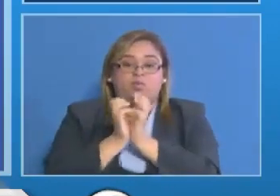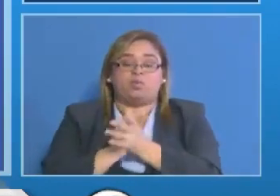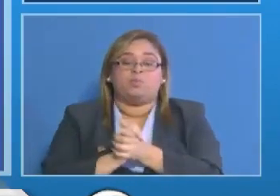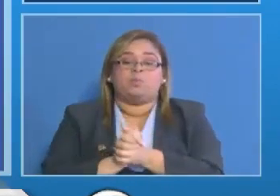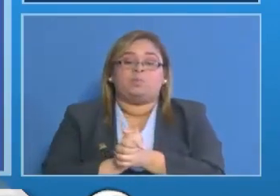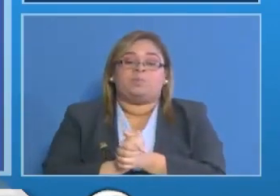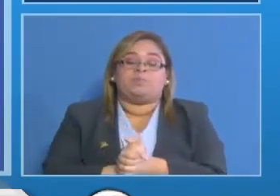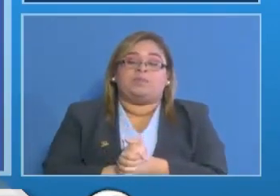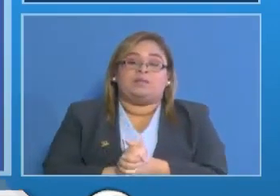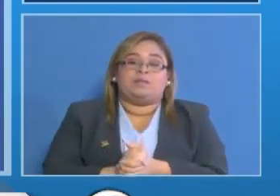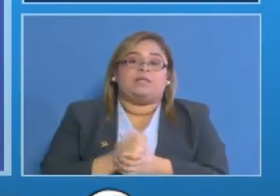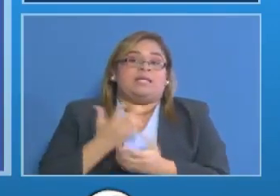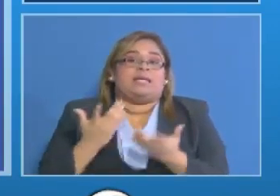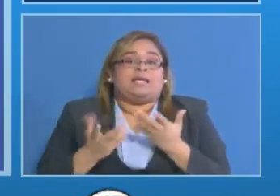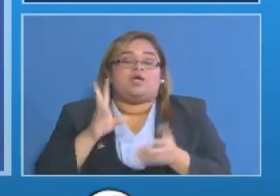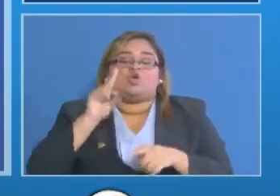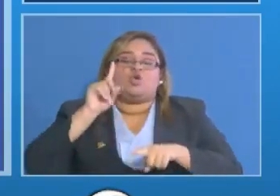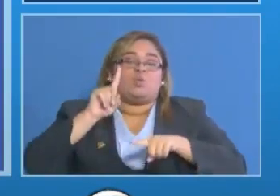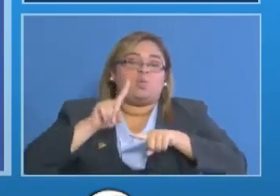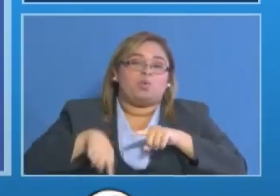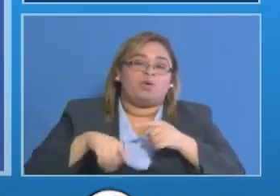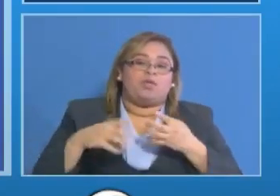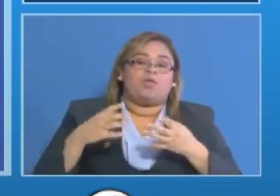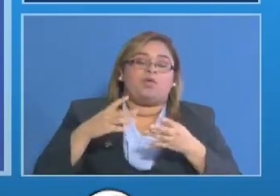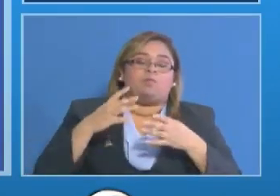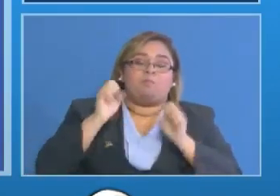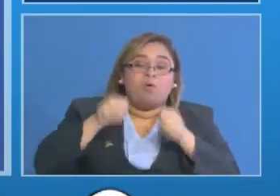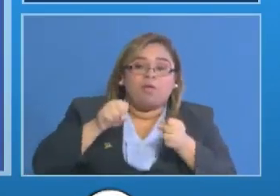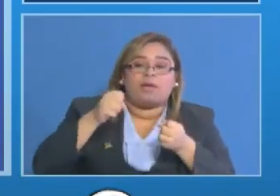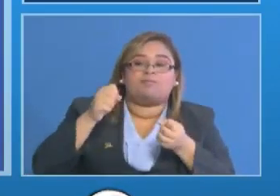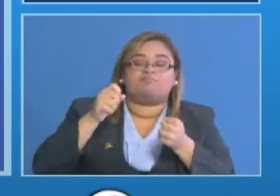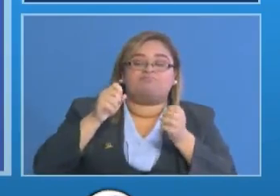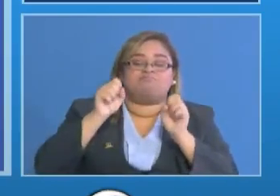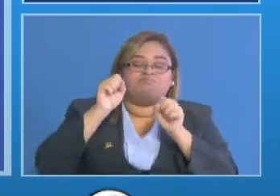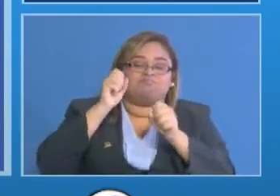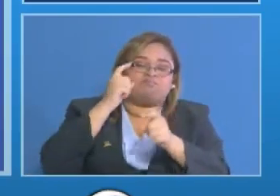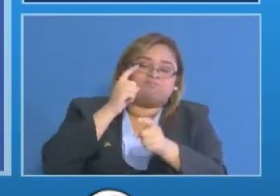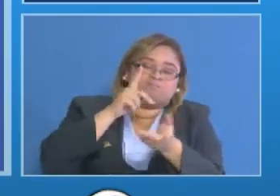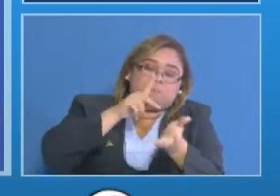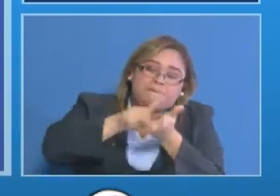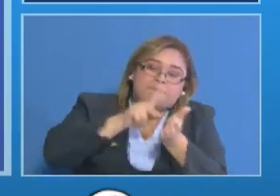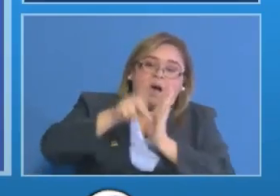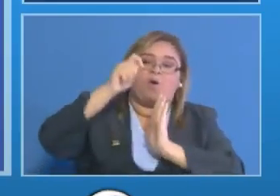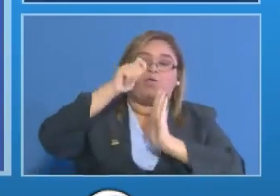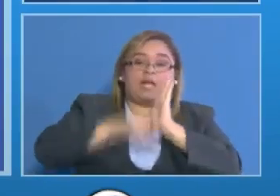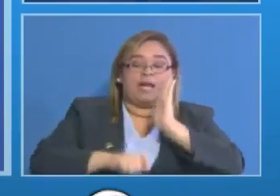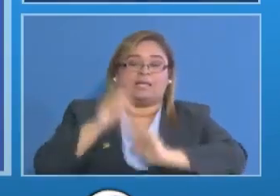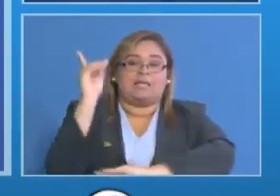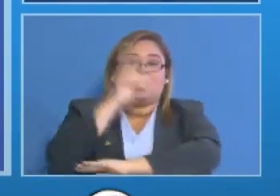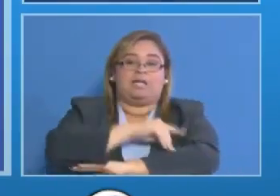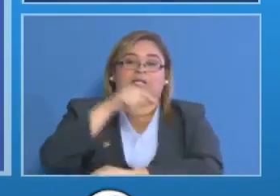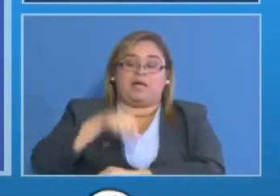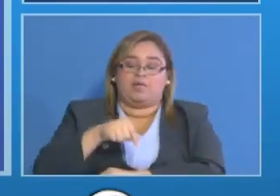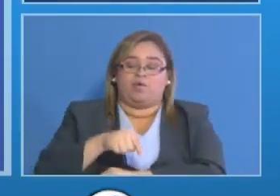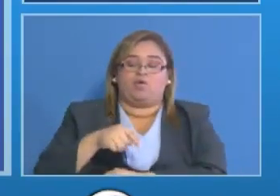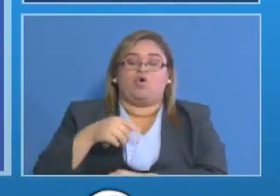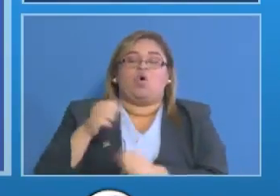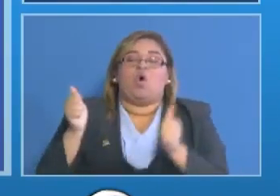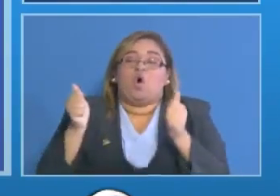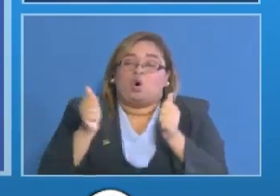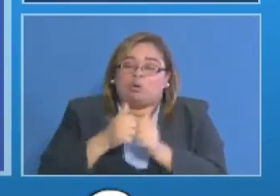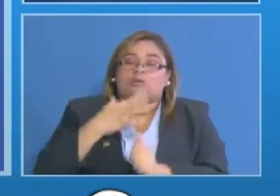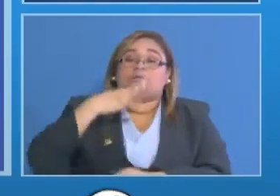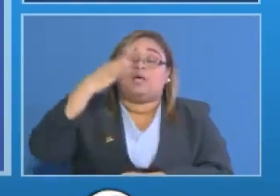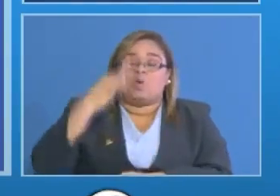poder hacer efectivo el sistema de pago de tarjeta el día de hoy con seguridad confiamos que a